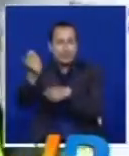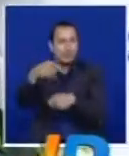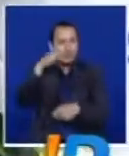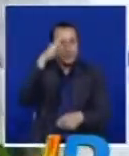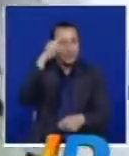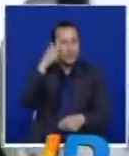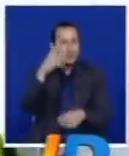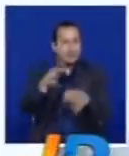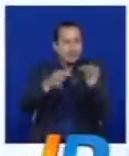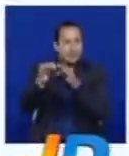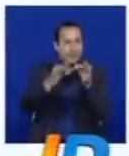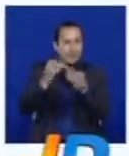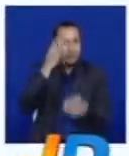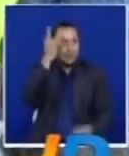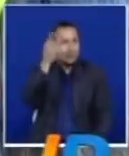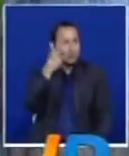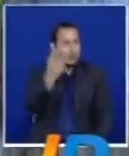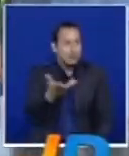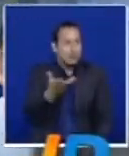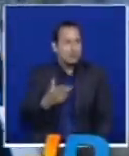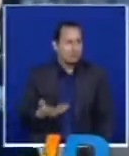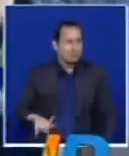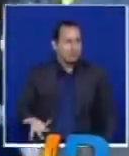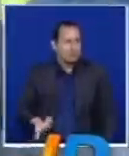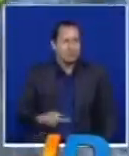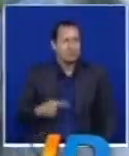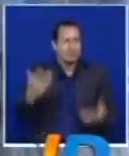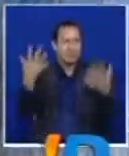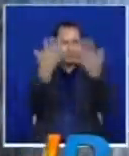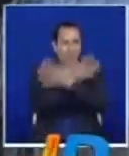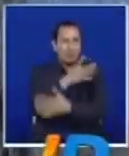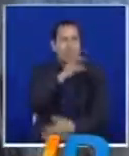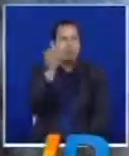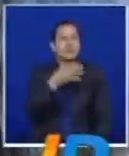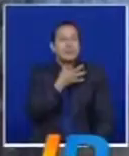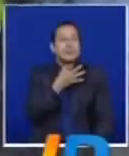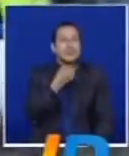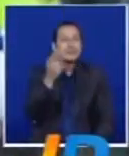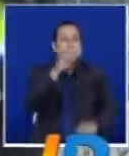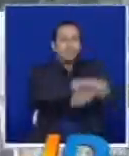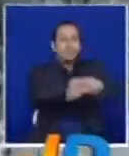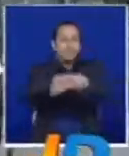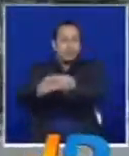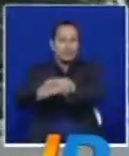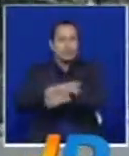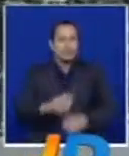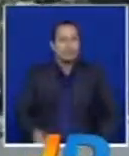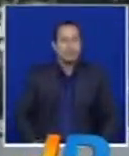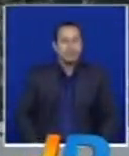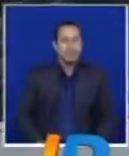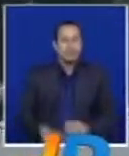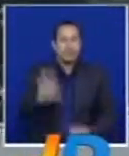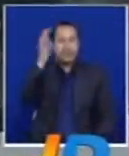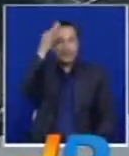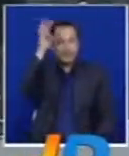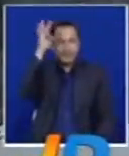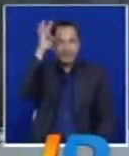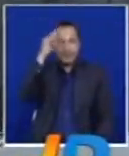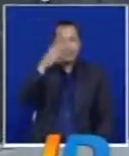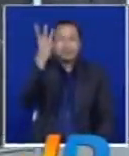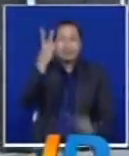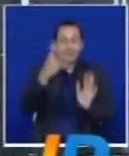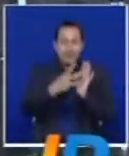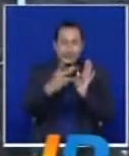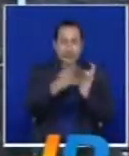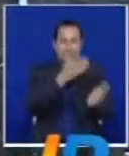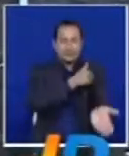explicar por qué realizó esta pesada chanza pasando de una broma a un carcelazo. En Palmira, 3 mil millones de pesos invertirán en la